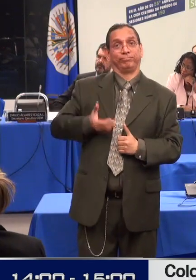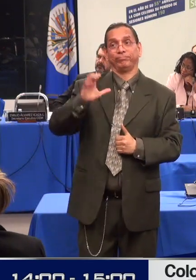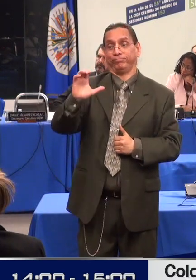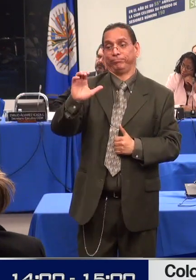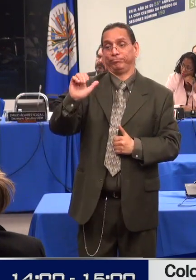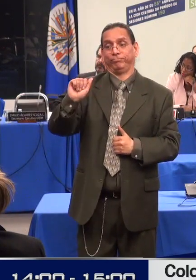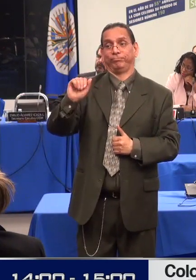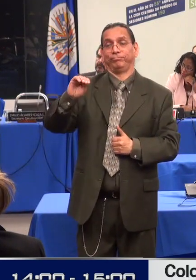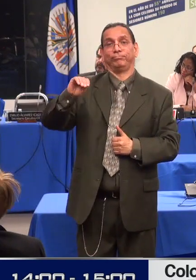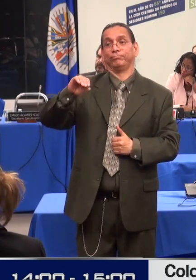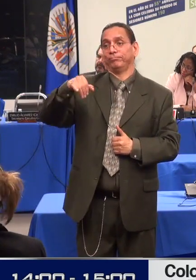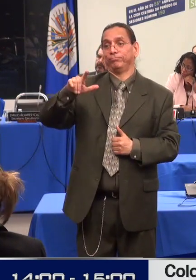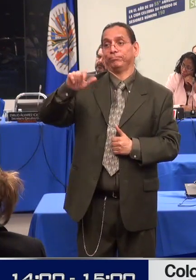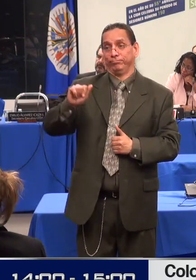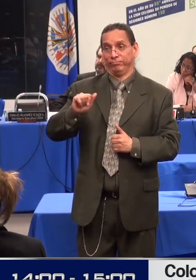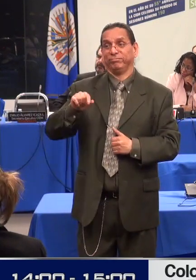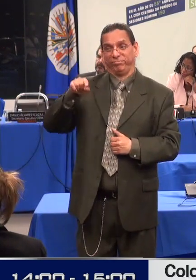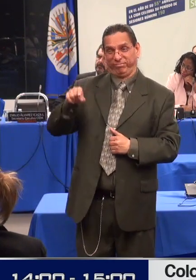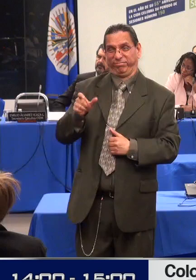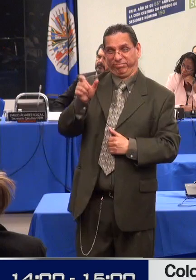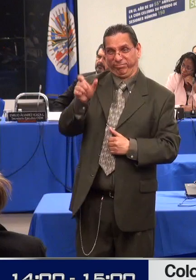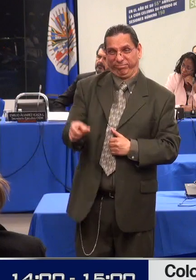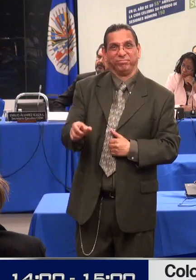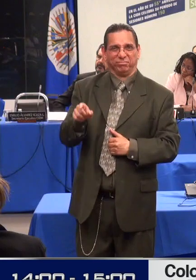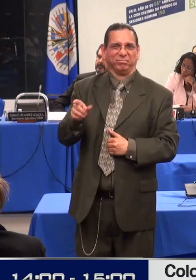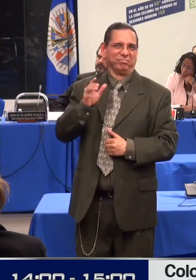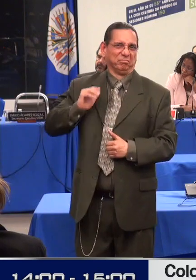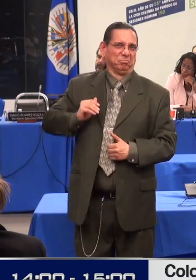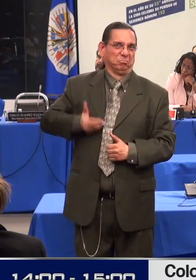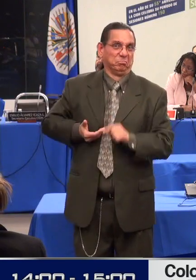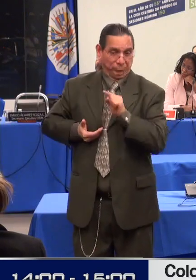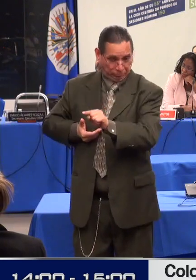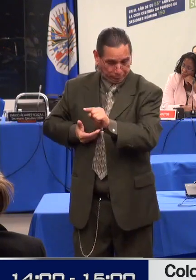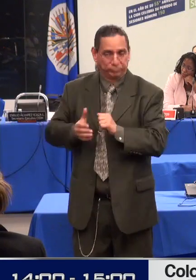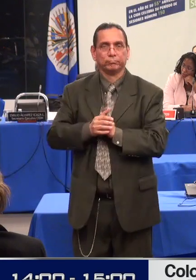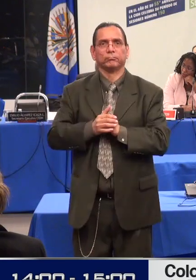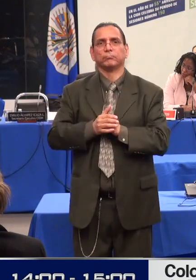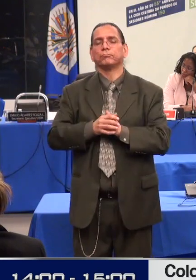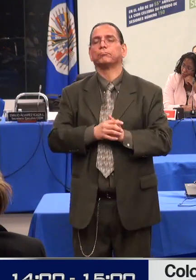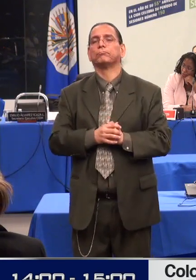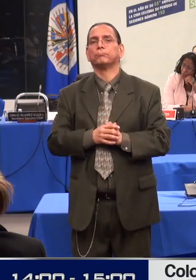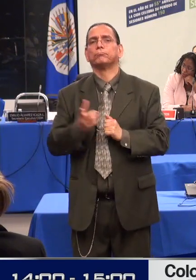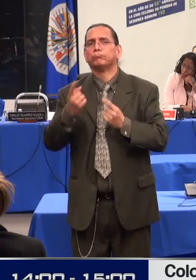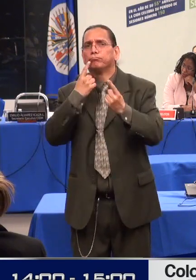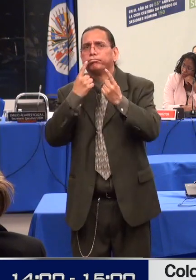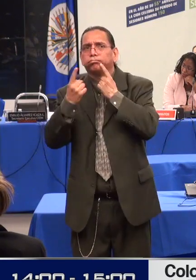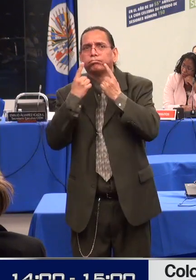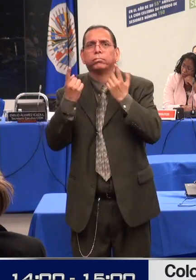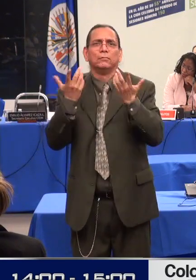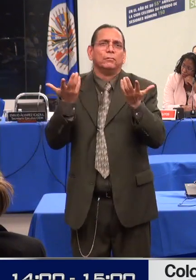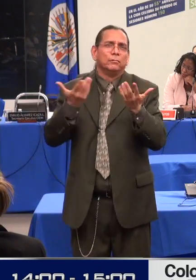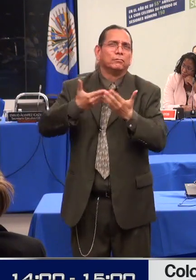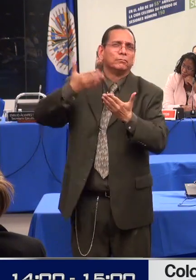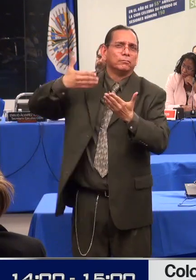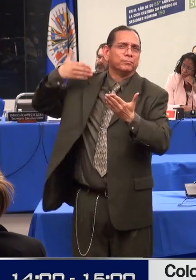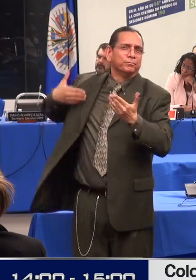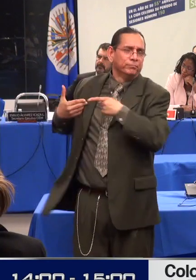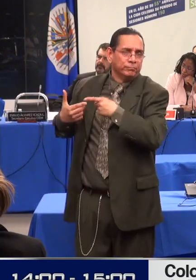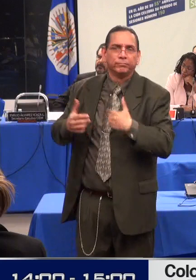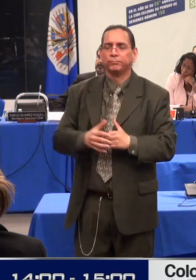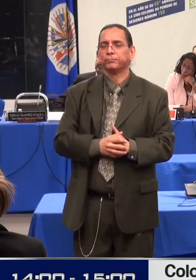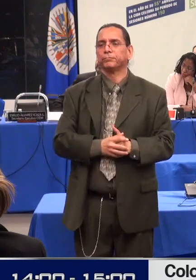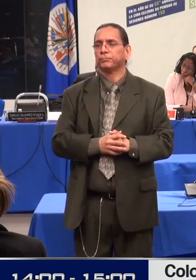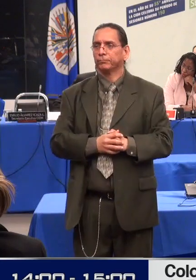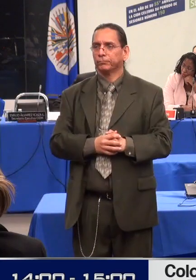y reproductivos. En Colombia se están violando los derechos sexuales a las personas con discapacidad.